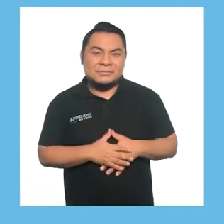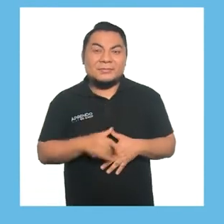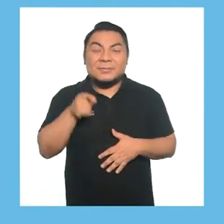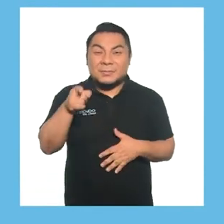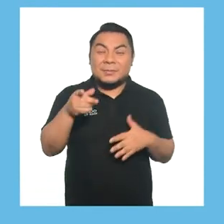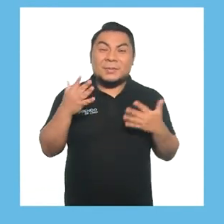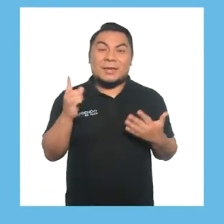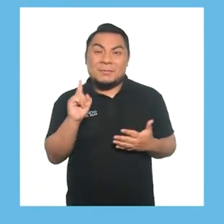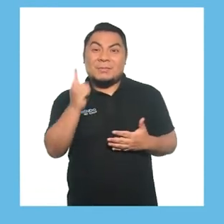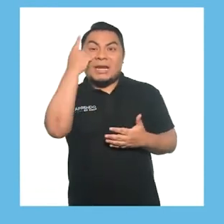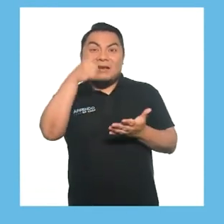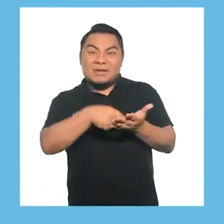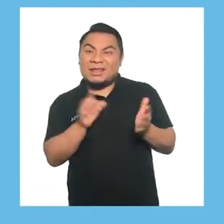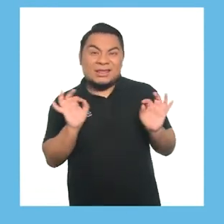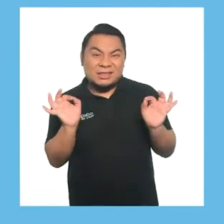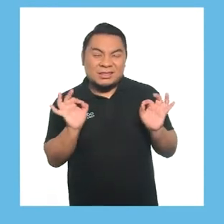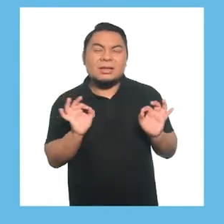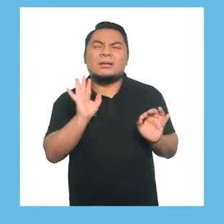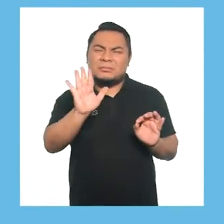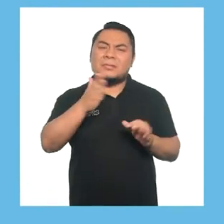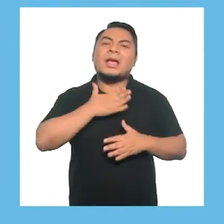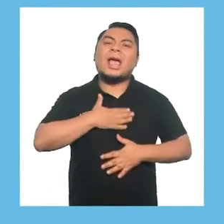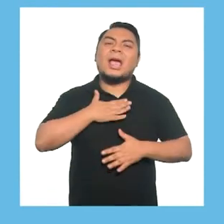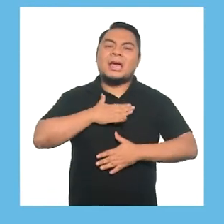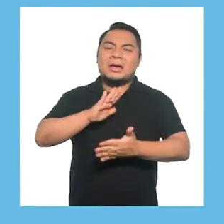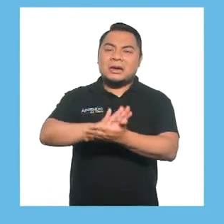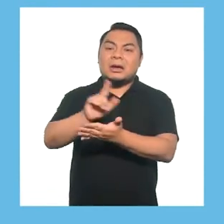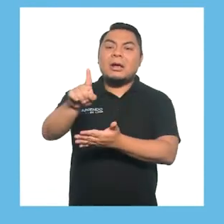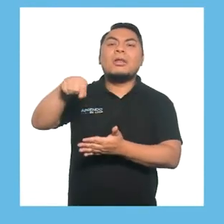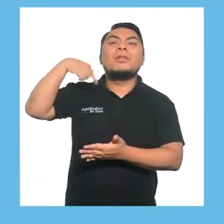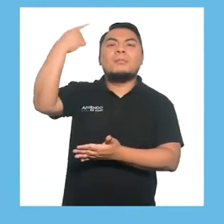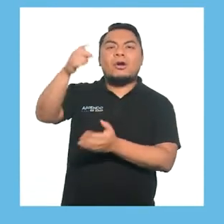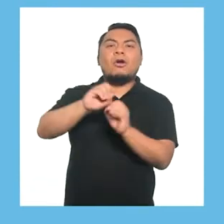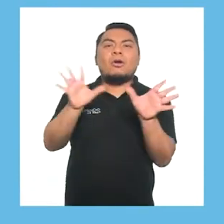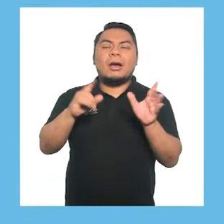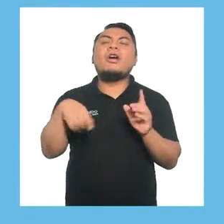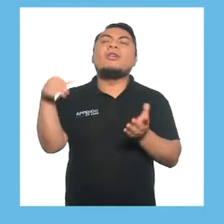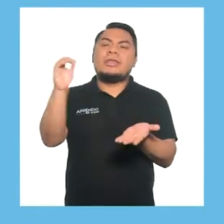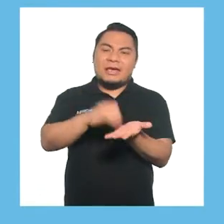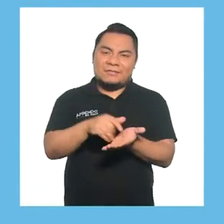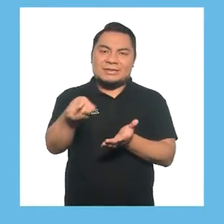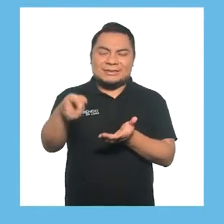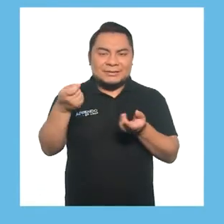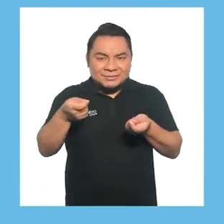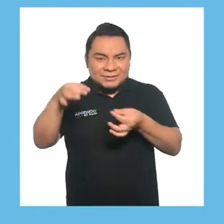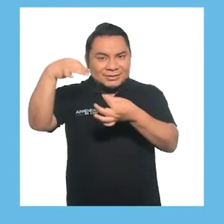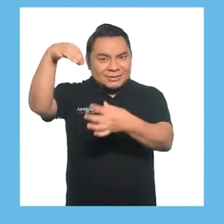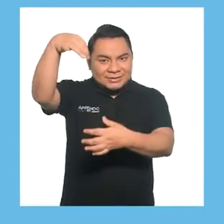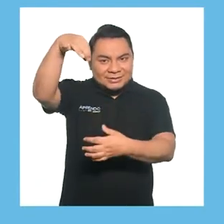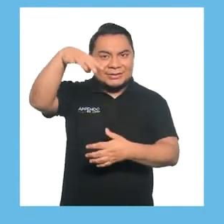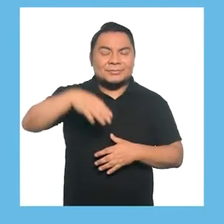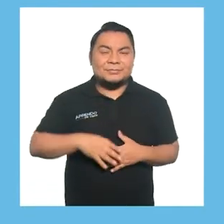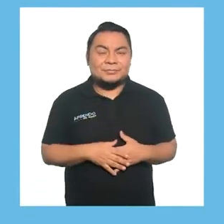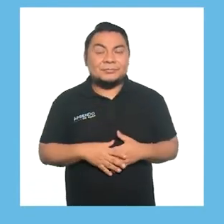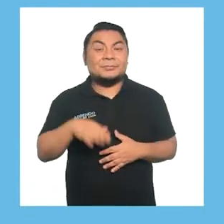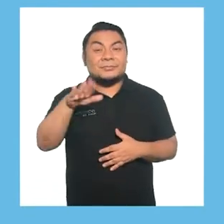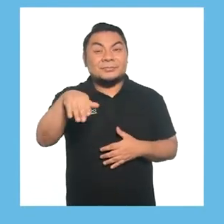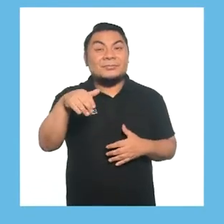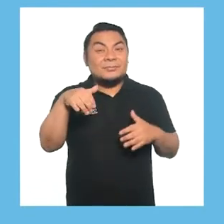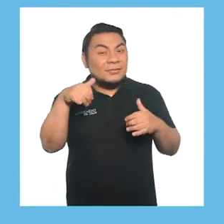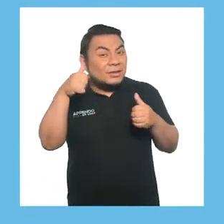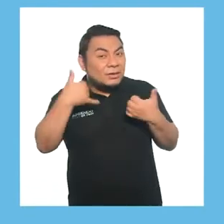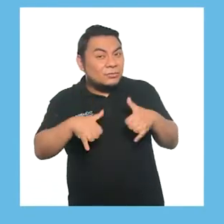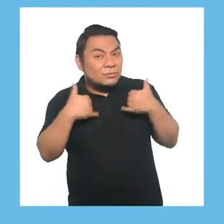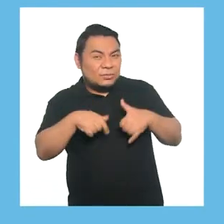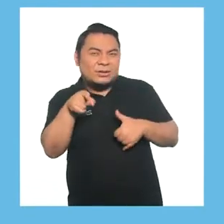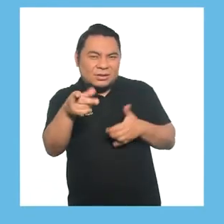Si no lo logran la primera vez, dejen que descanse y en otro momento vuelvan a intentar. Recuerden que es